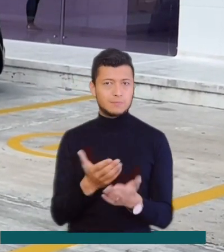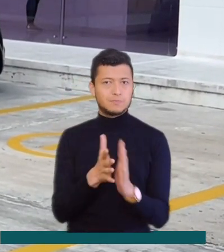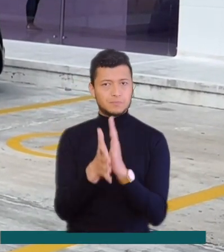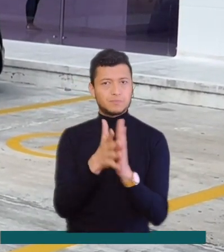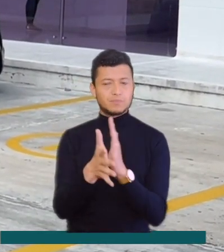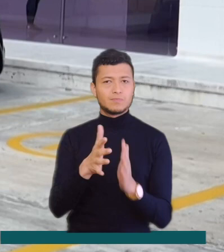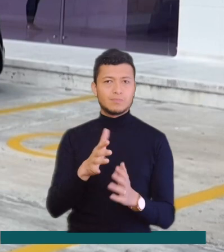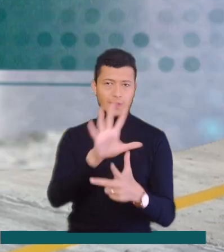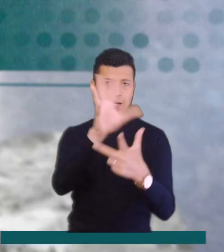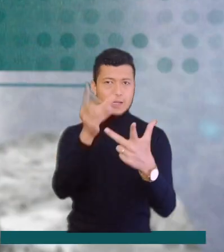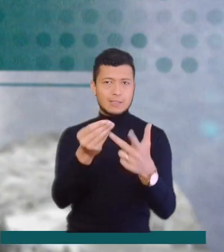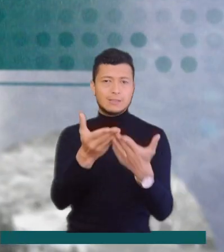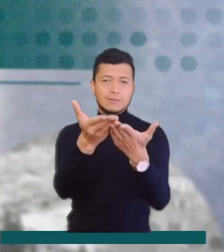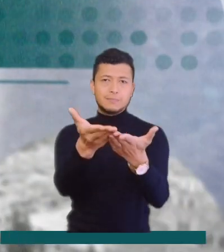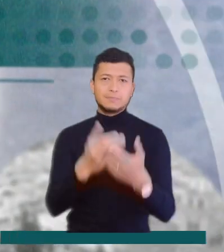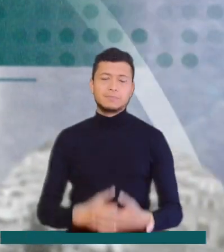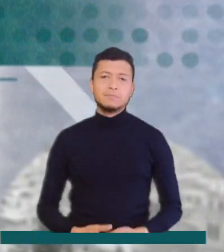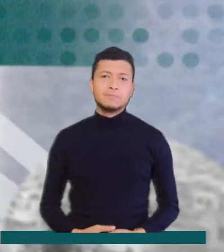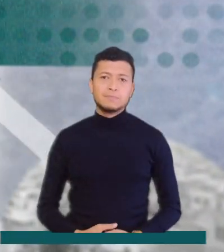13.